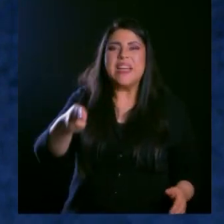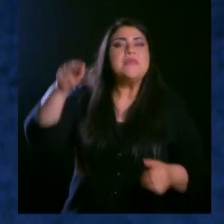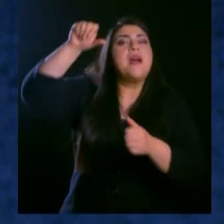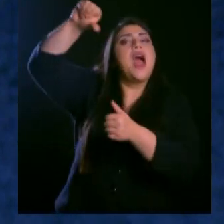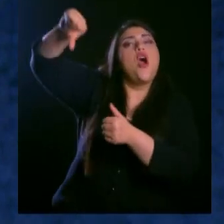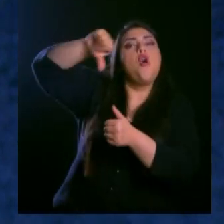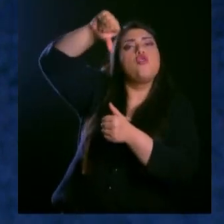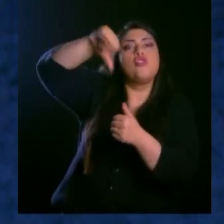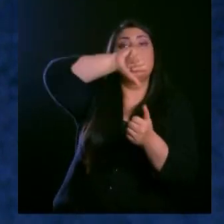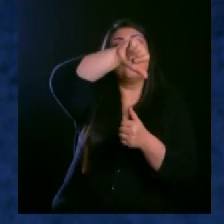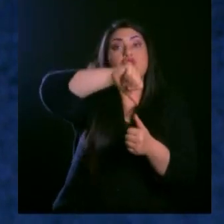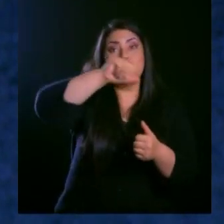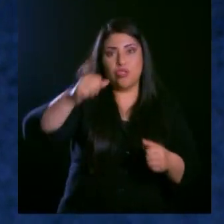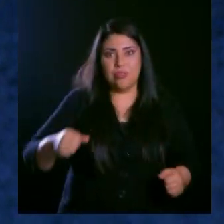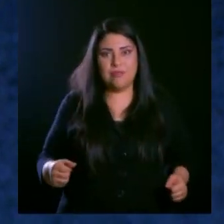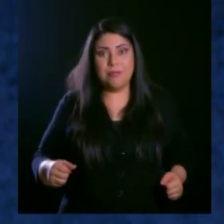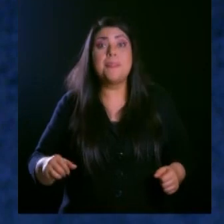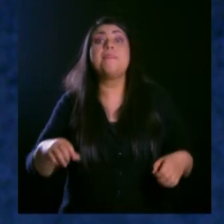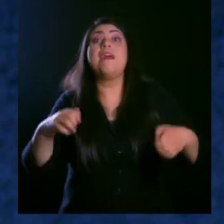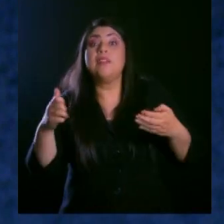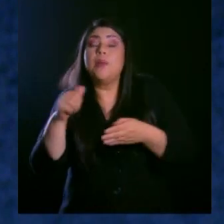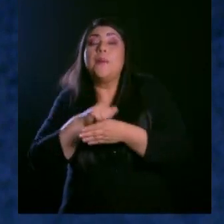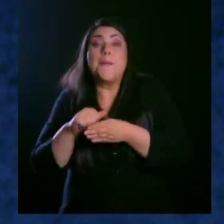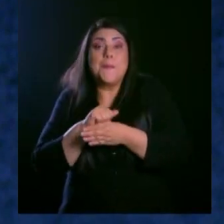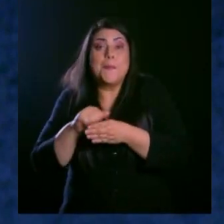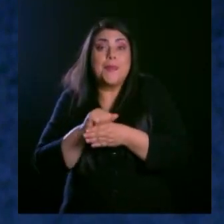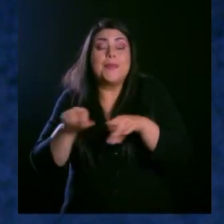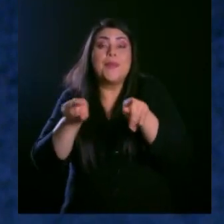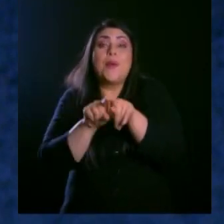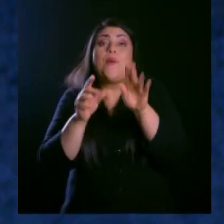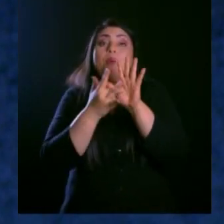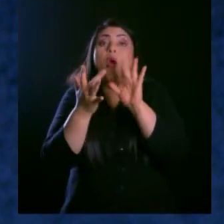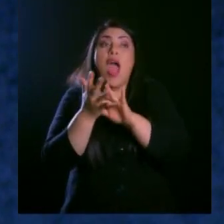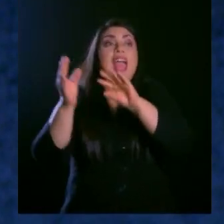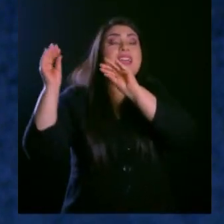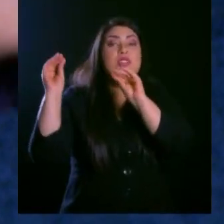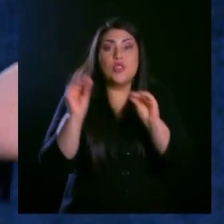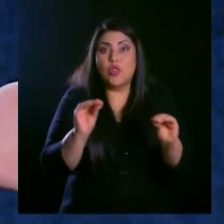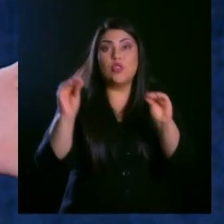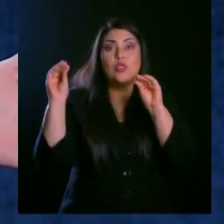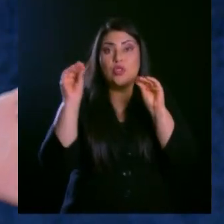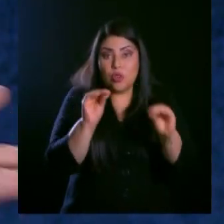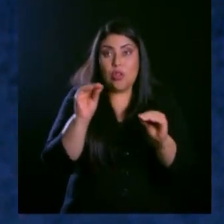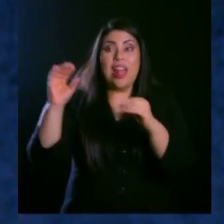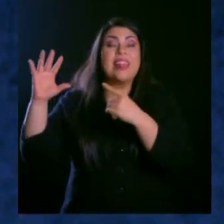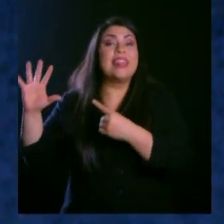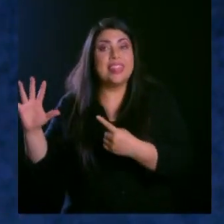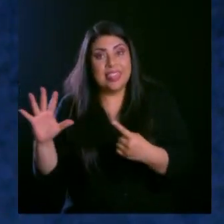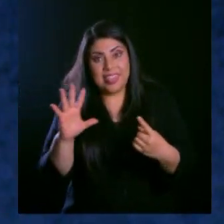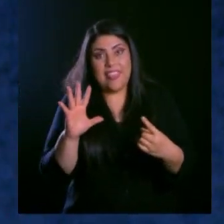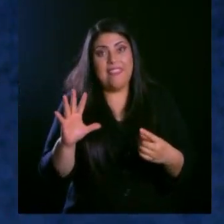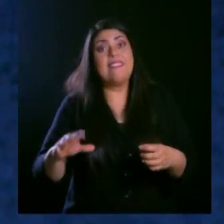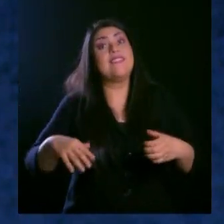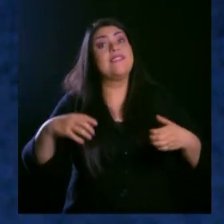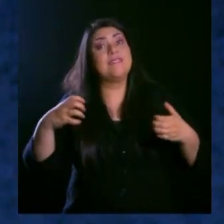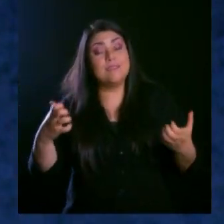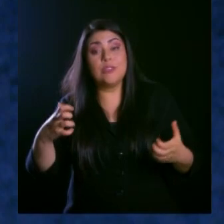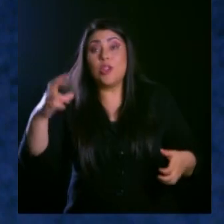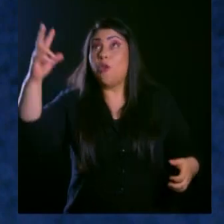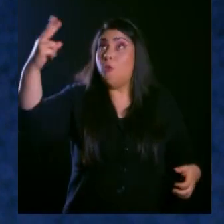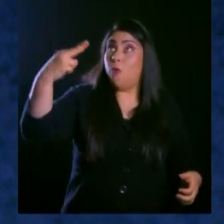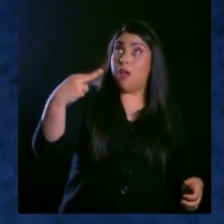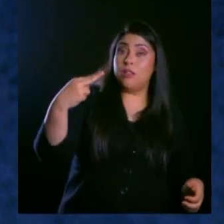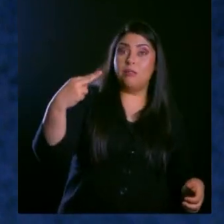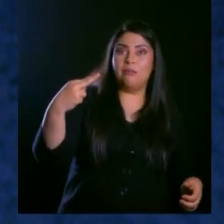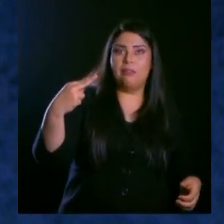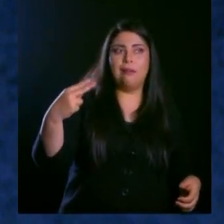ahorita vamos a poner en práctica conforme Jesús nos enseña, siendo sus discípulos, para que cuando alguien nos vea, diga, esta